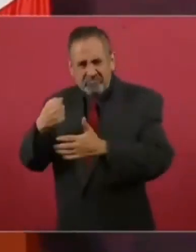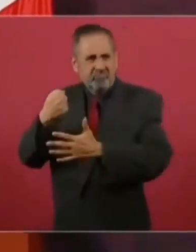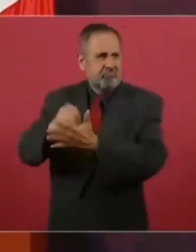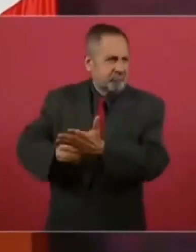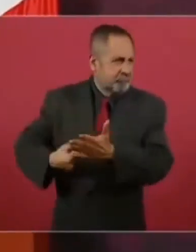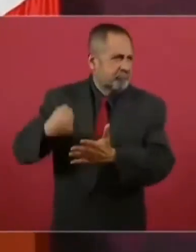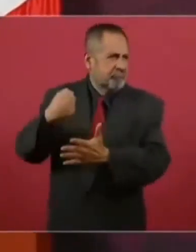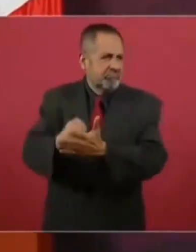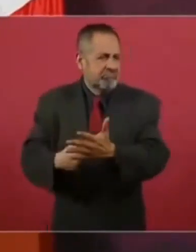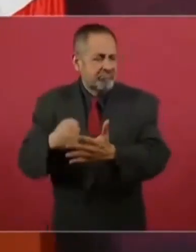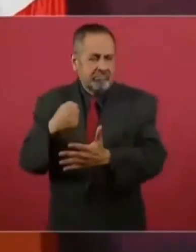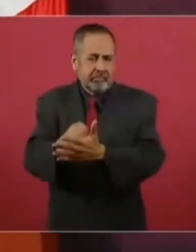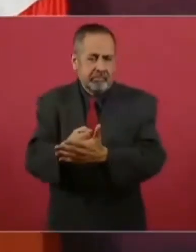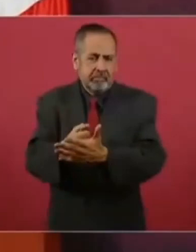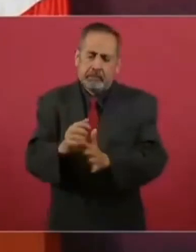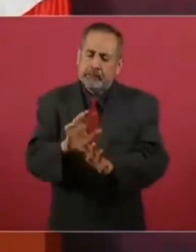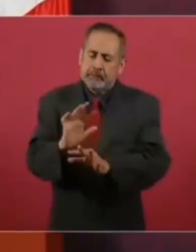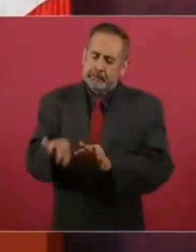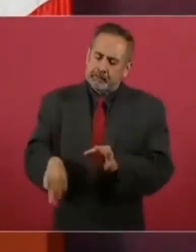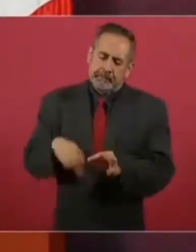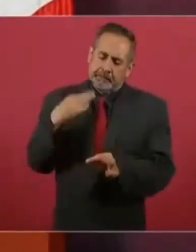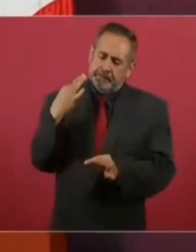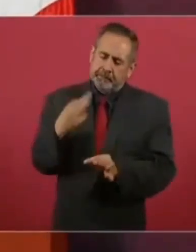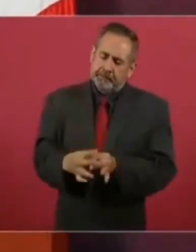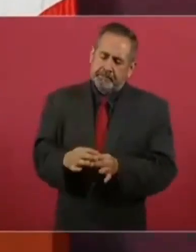por los demás.